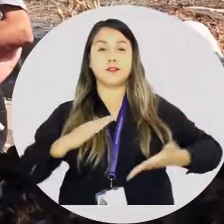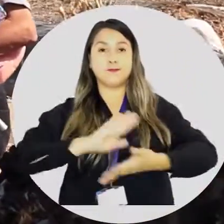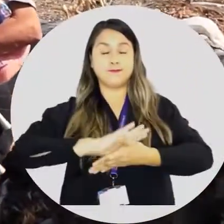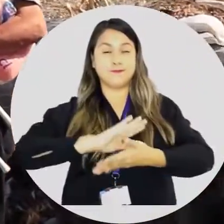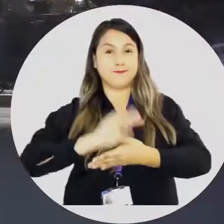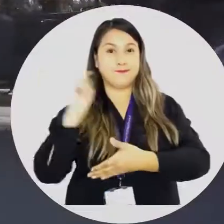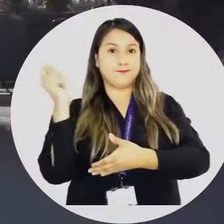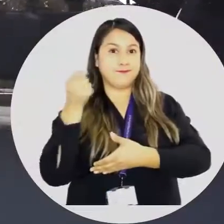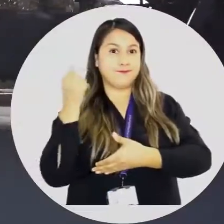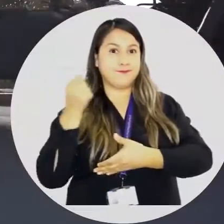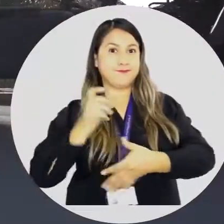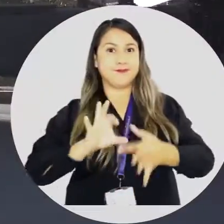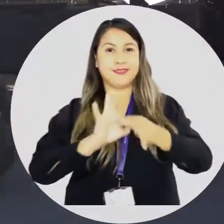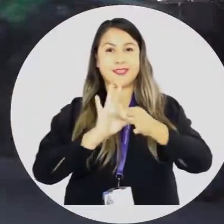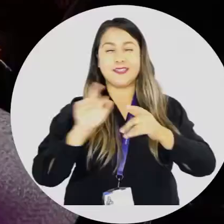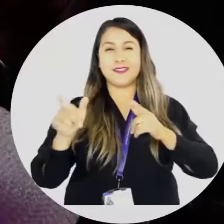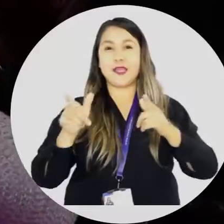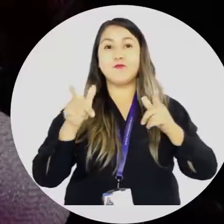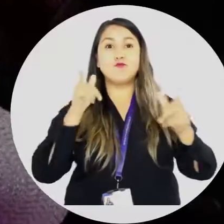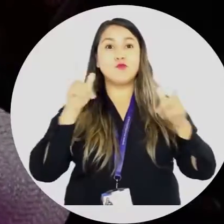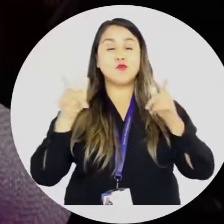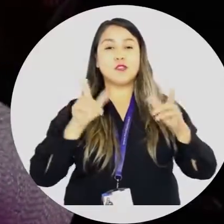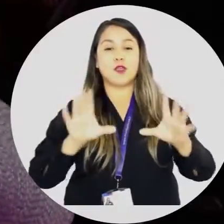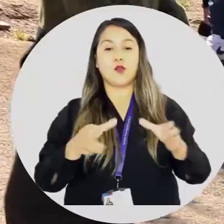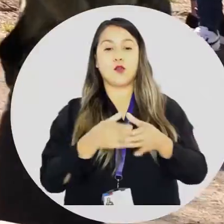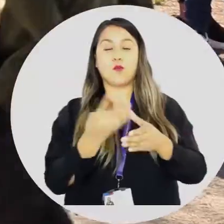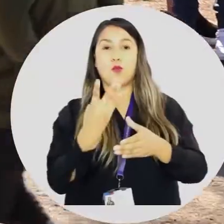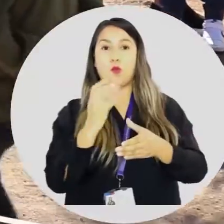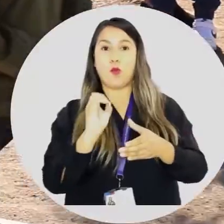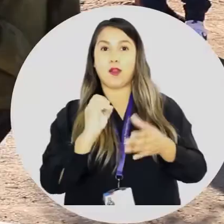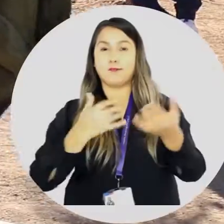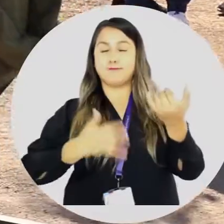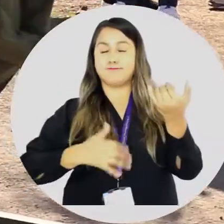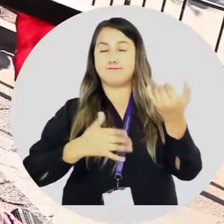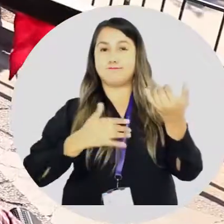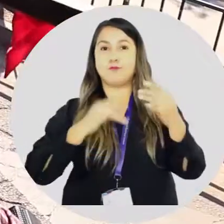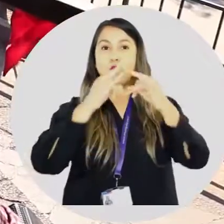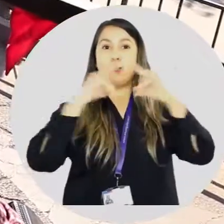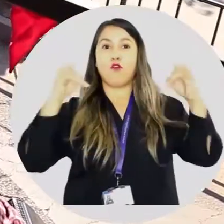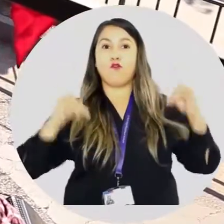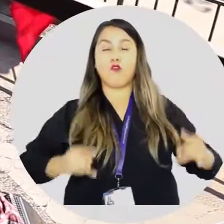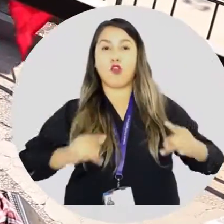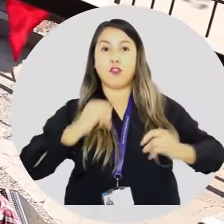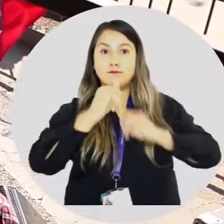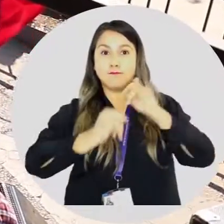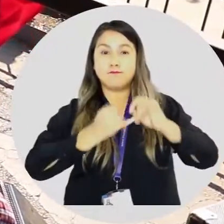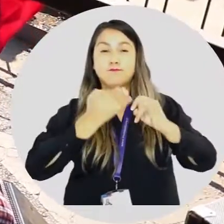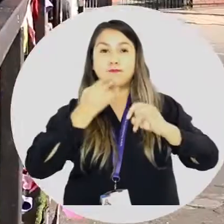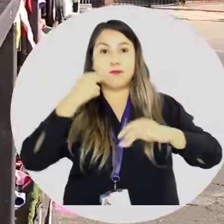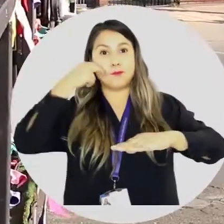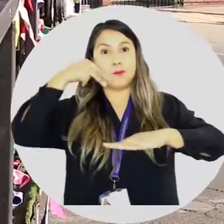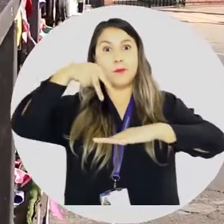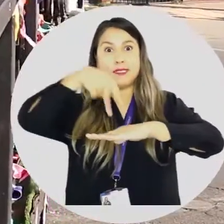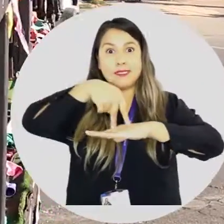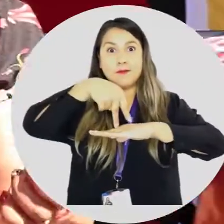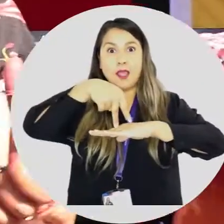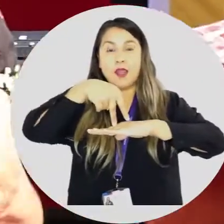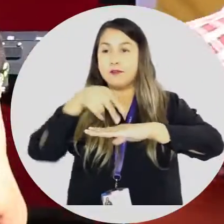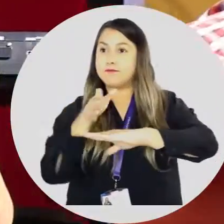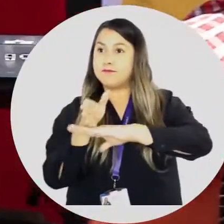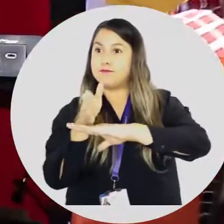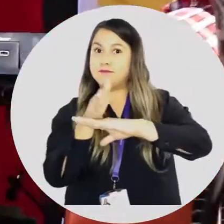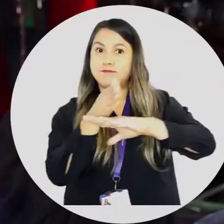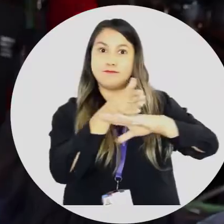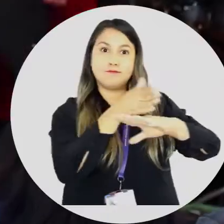fiestas patrias, gracias a la música de 40 agrupaciones locales en una fonda virtual y una fonda itinerante, que recorrió las